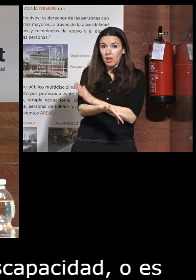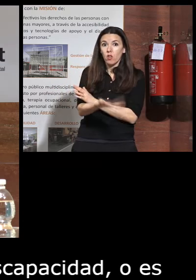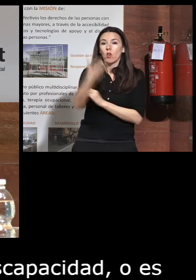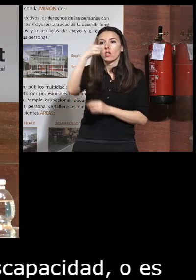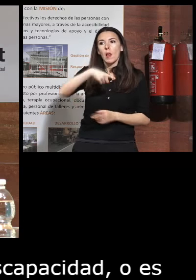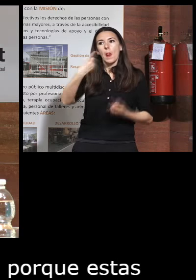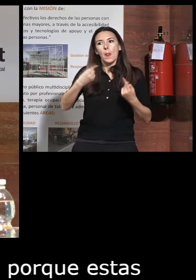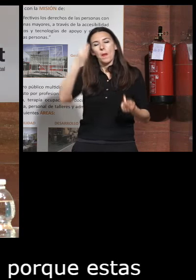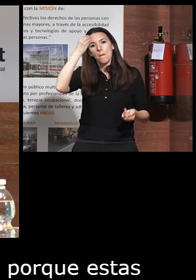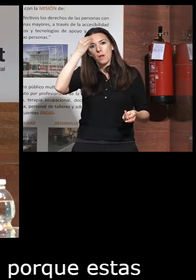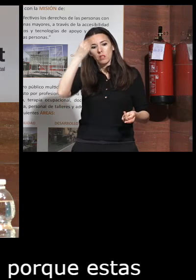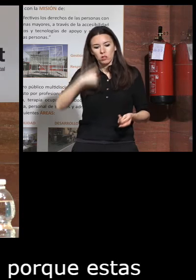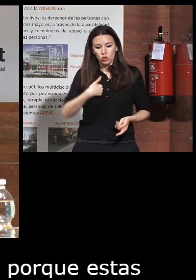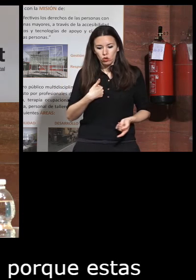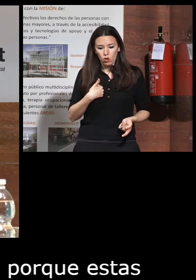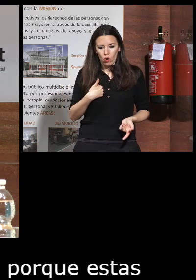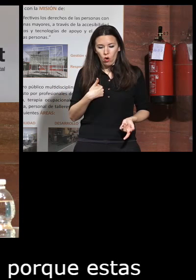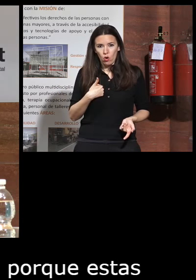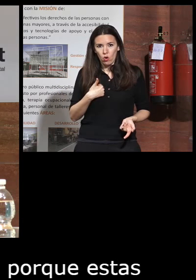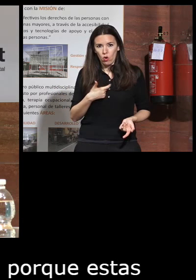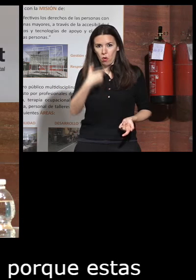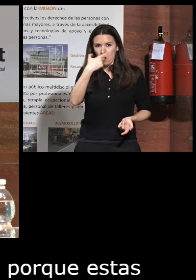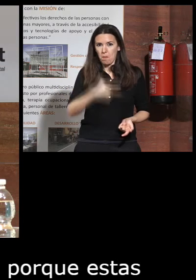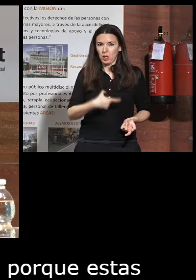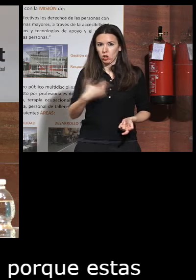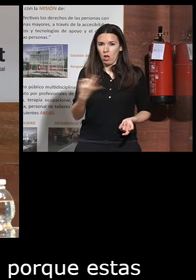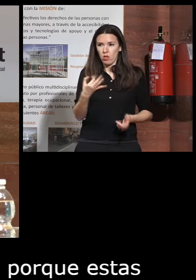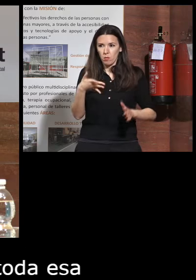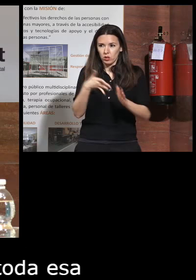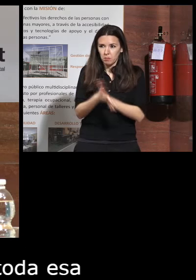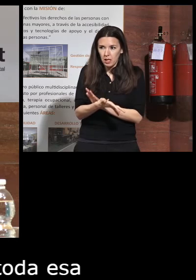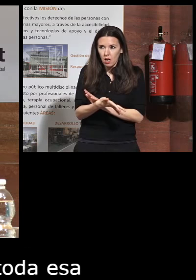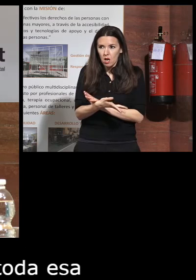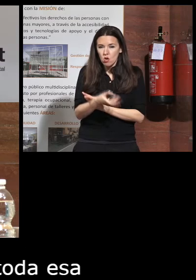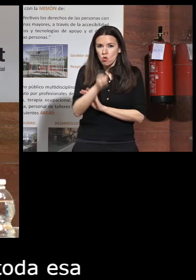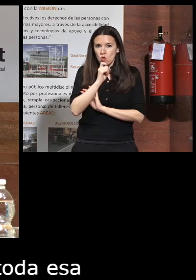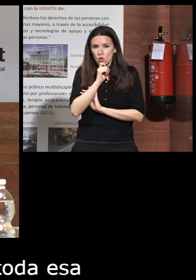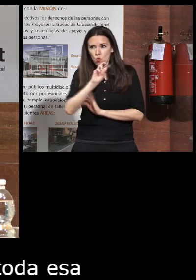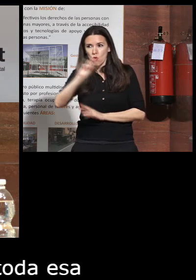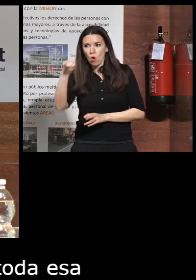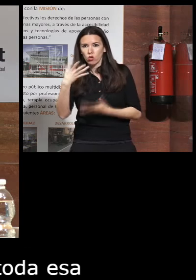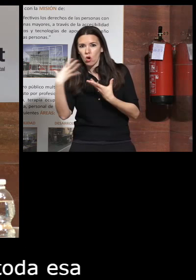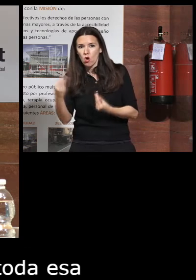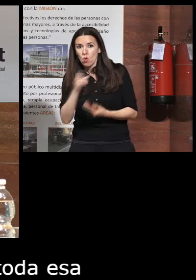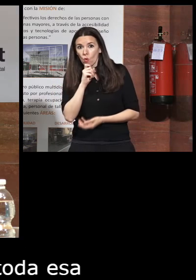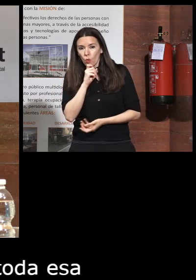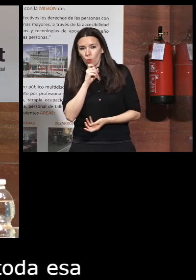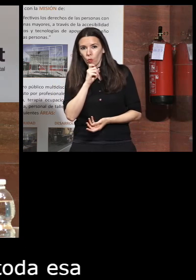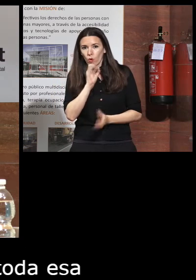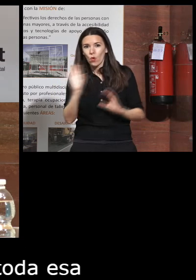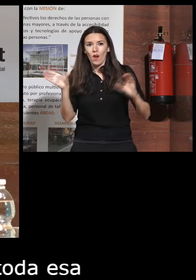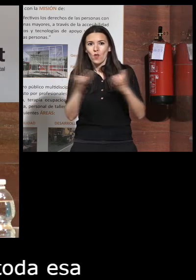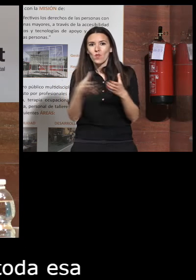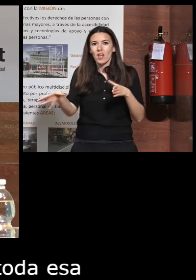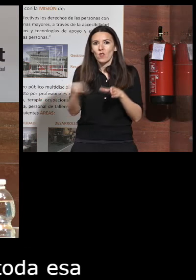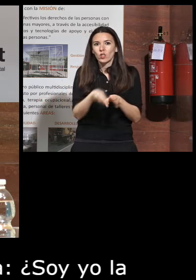también pensaba ¿soy yo la persona que tengo que explicar esto? ¿cómo se lo toma el otro? ¿no? ¿cómo hacemos esta comunidad más